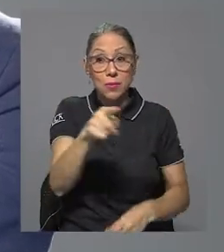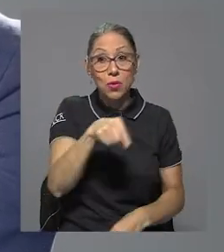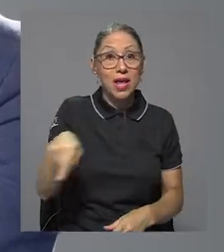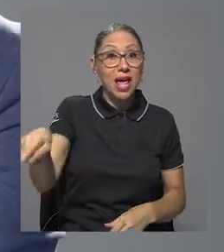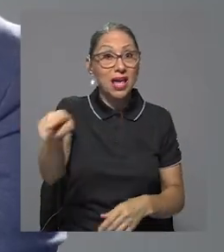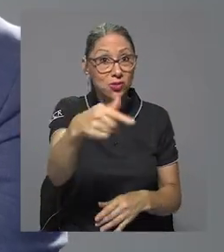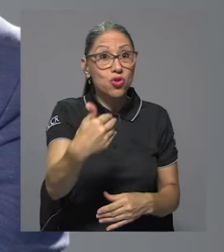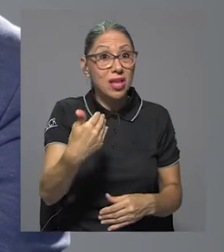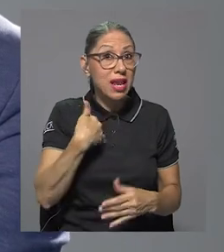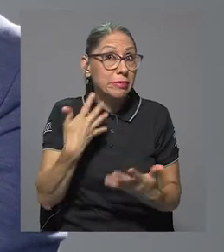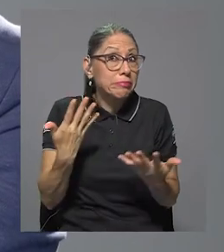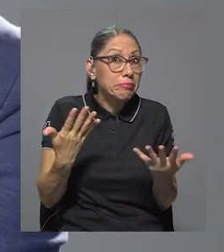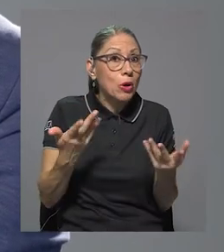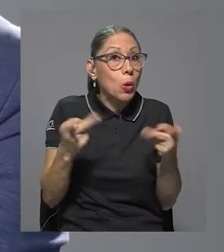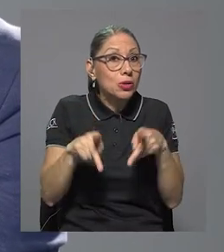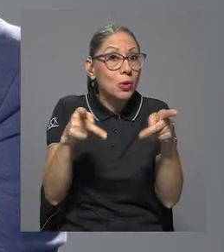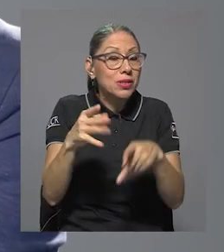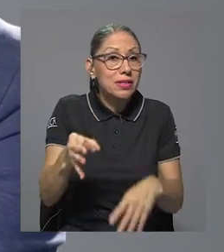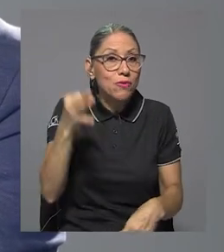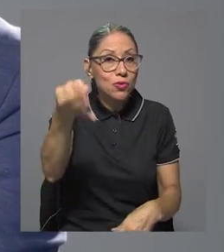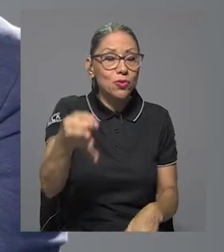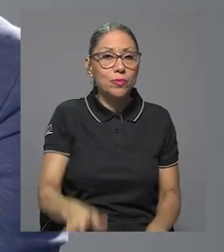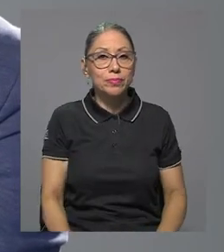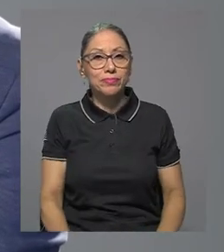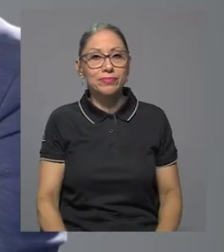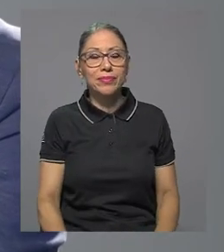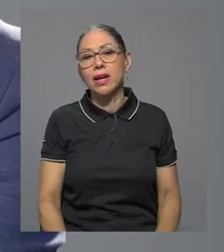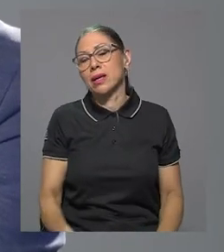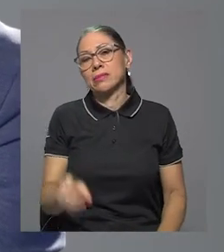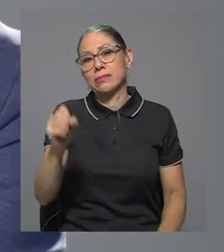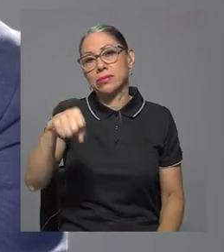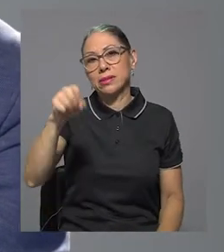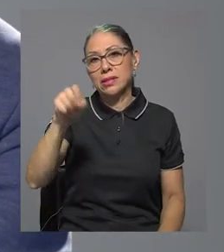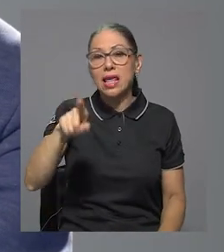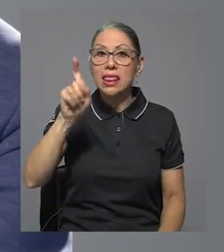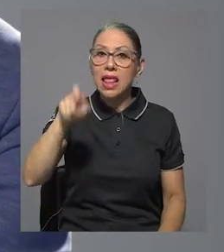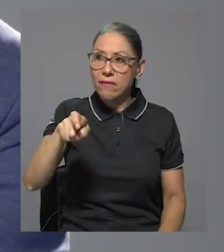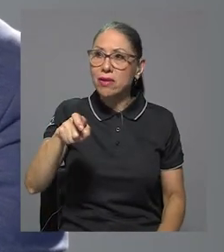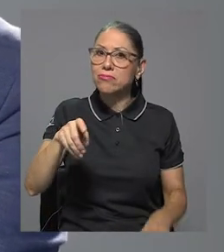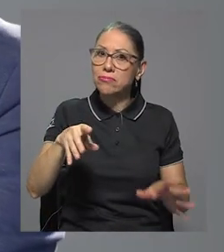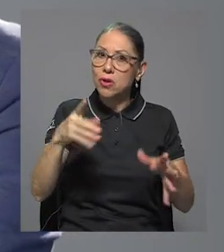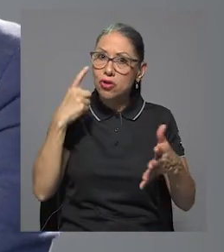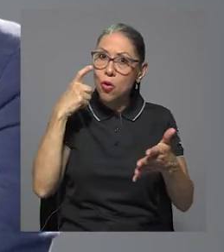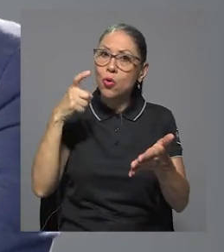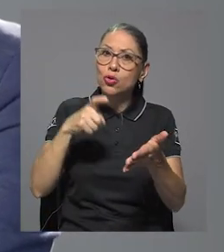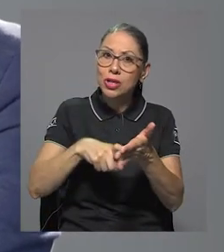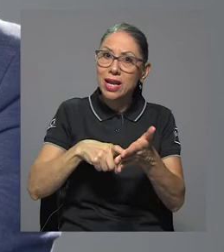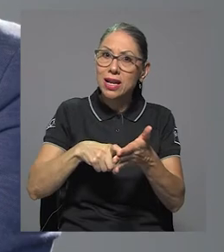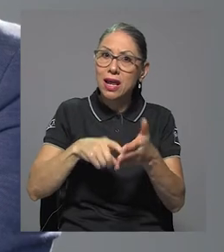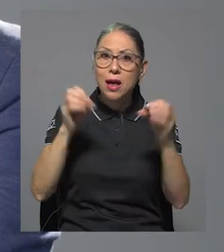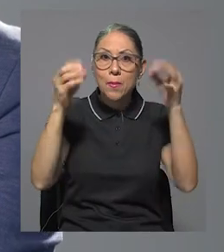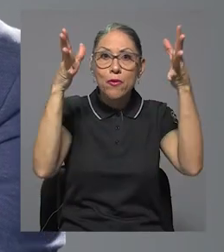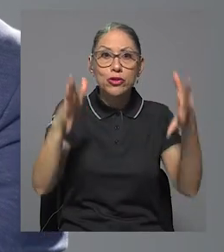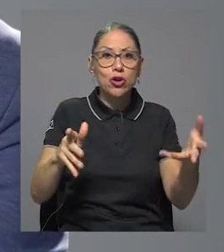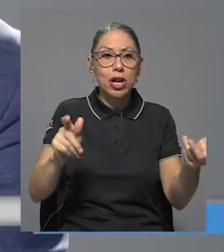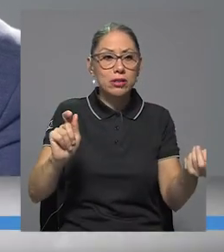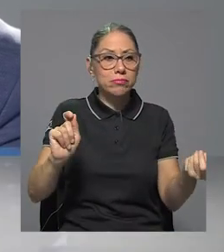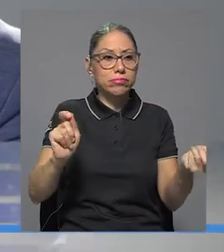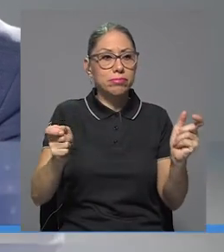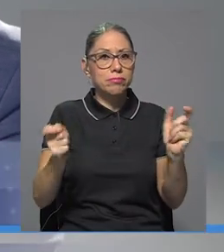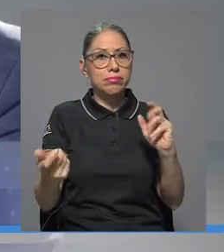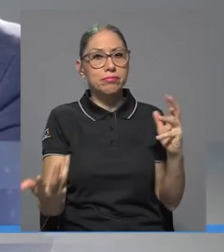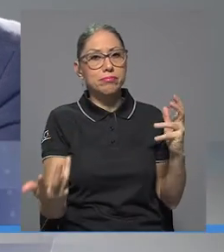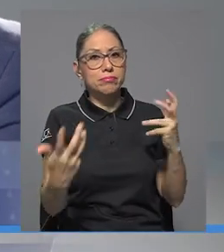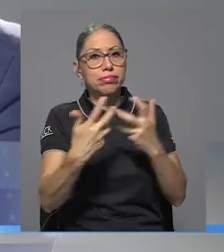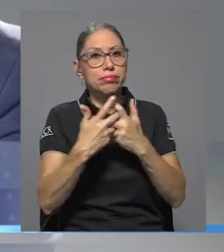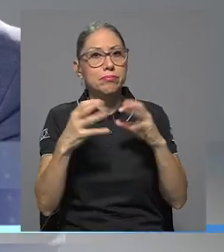sentido, bueno, es de reconocer la capacidad de adaptación del profesorado, que conforma la sección de educación